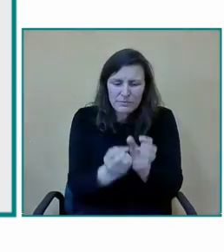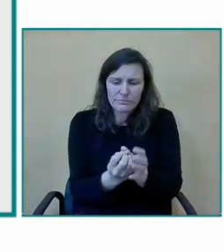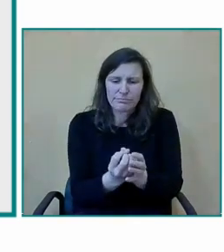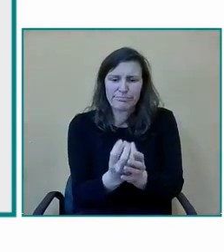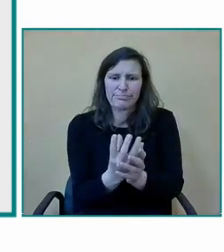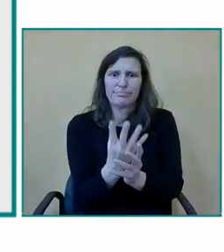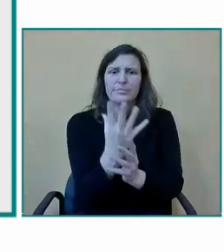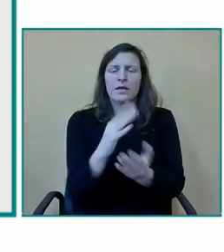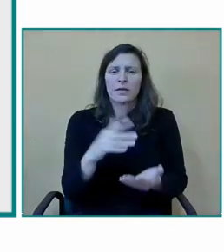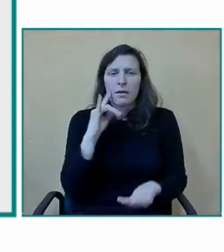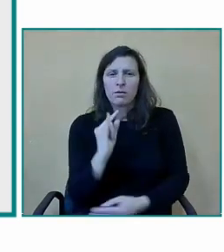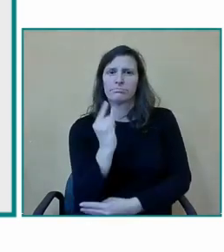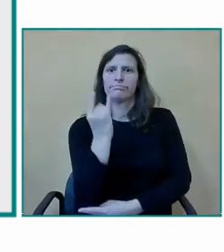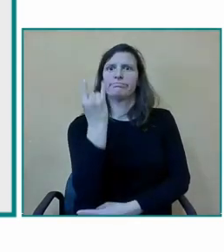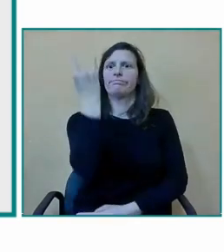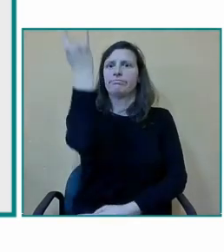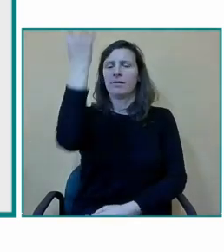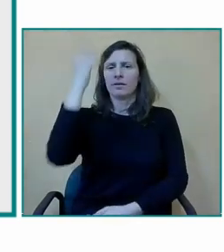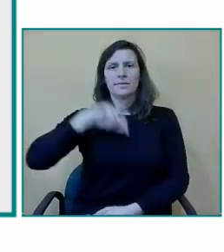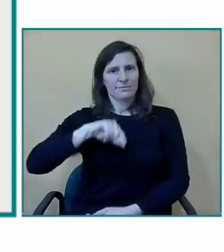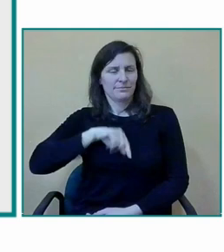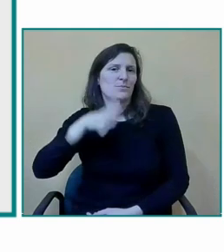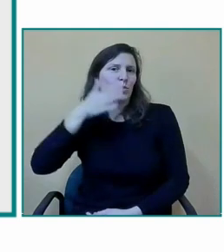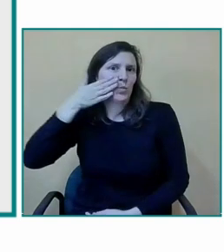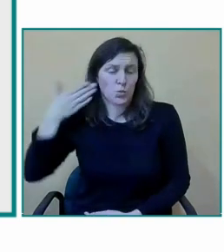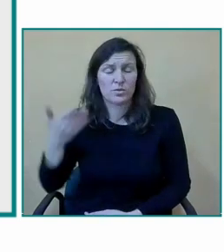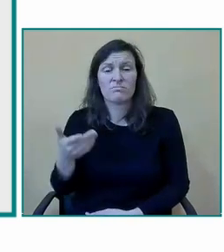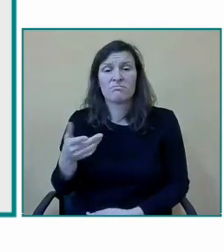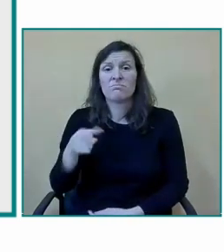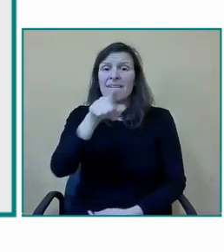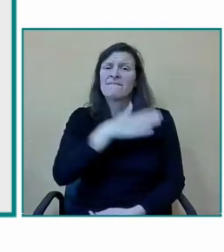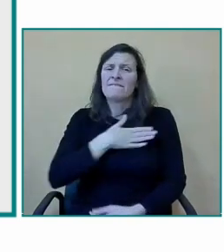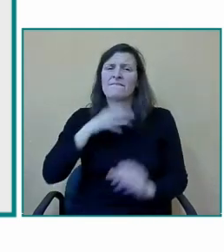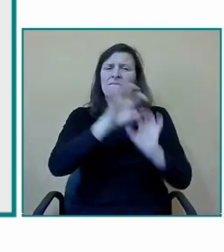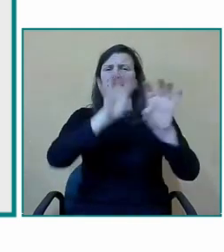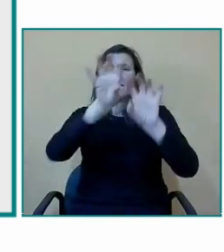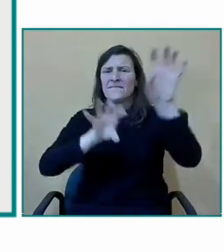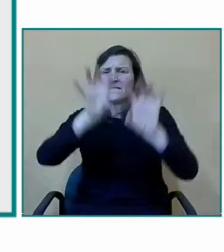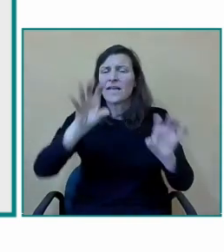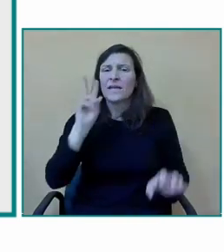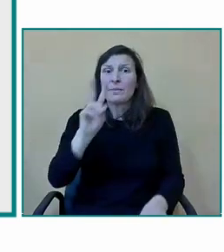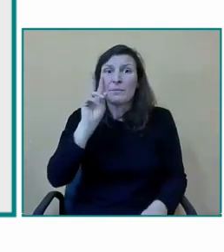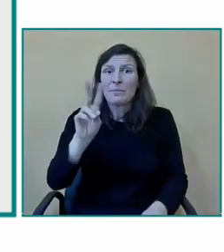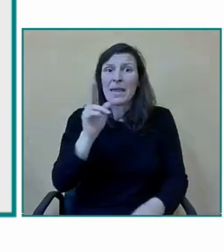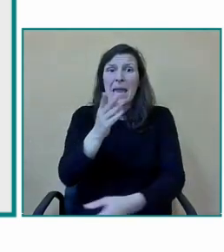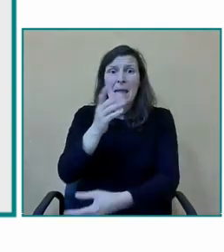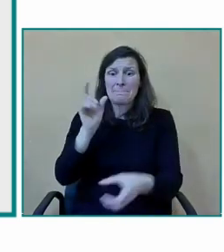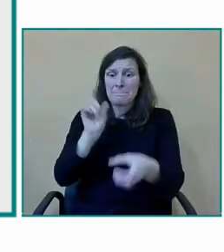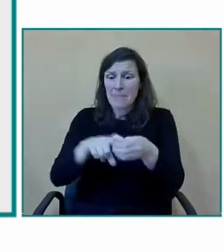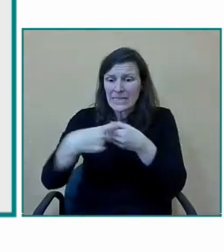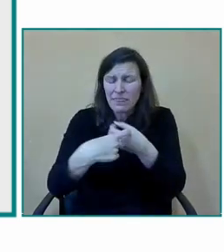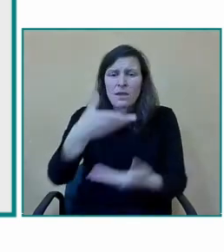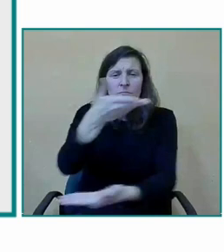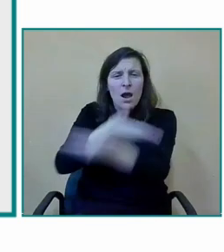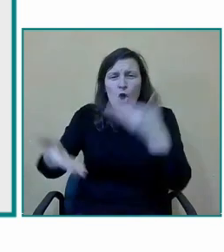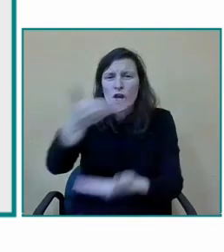agradecer a todos aquellos que han participado de alguna forma con nosotros no solamente los profesionales internos sino aquellos